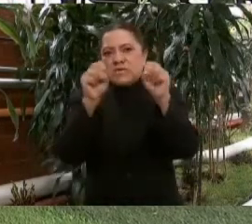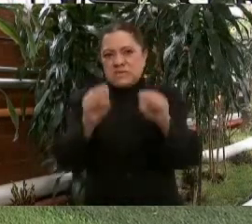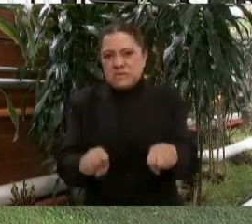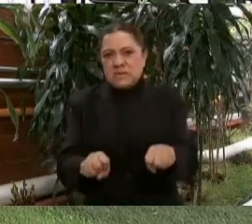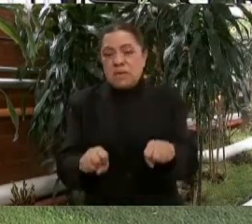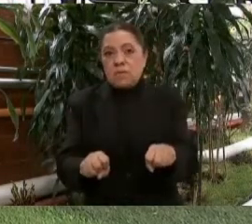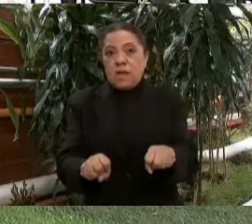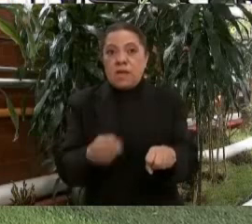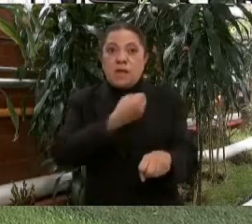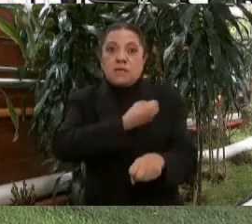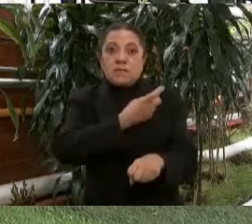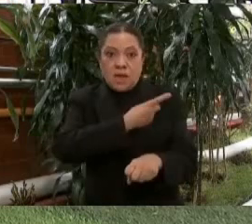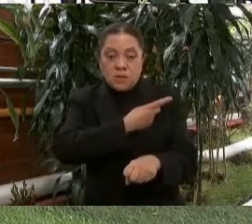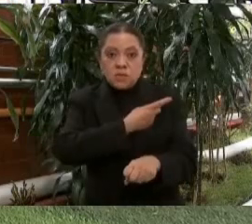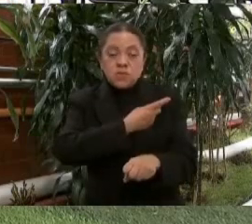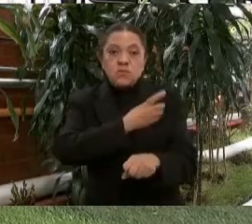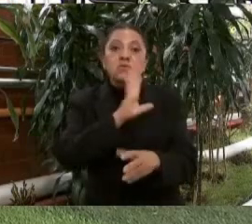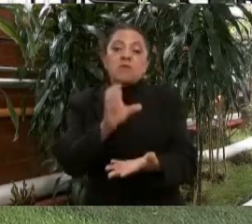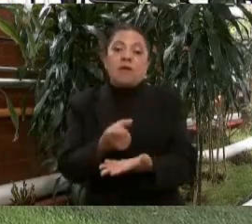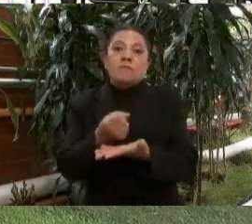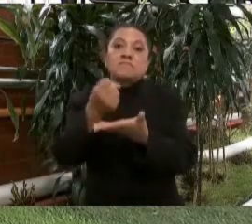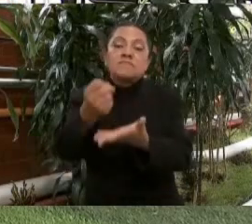40 mil millones de pesos.